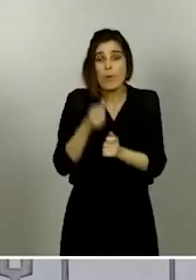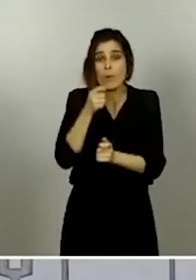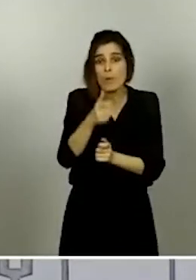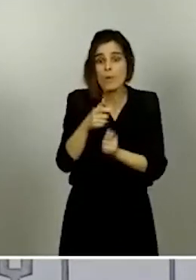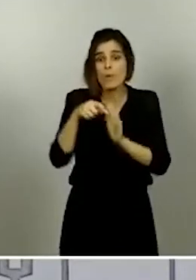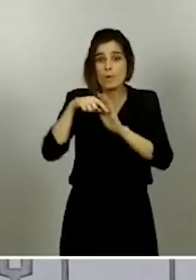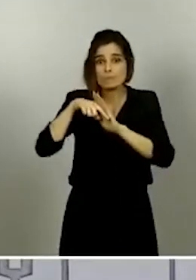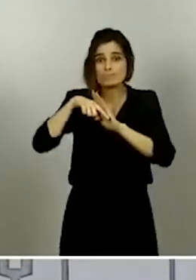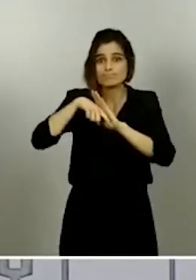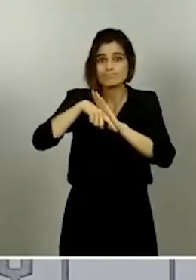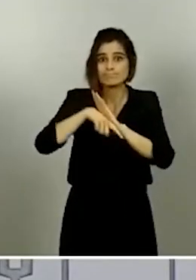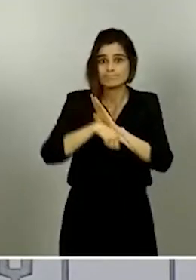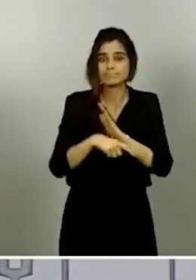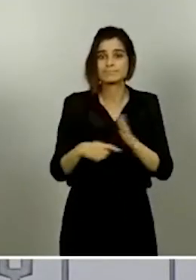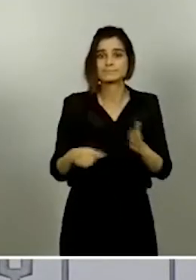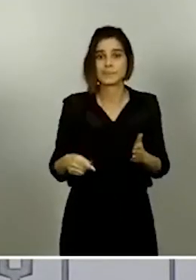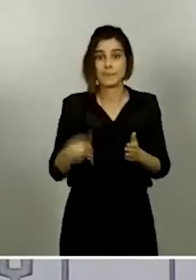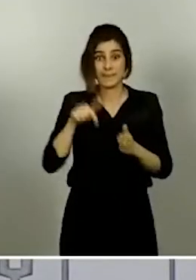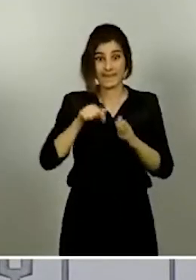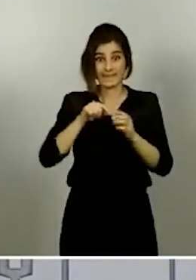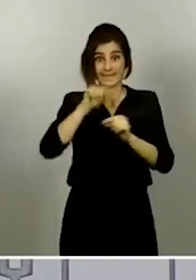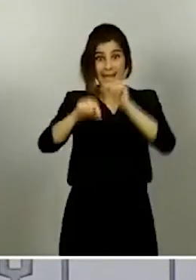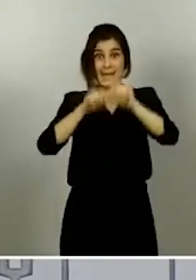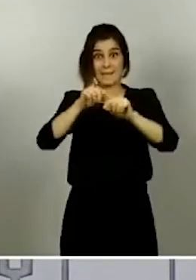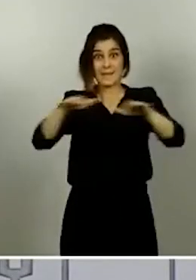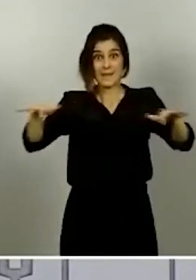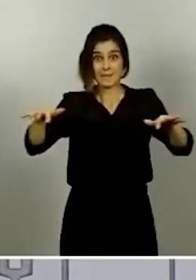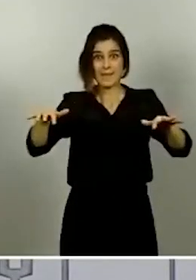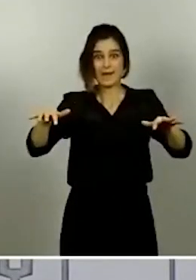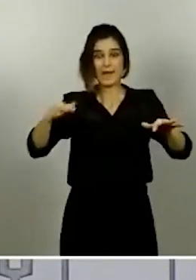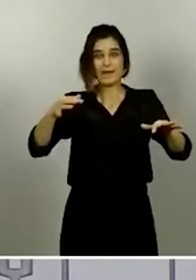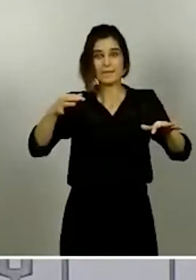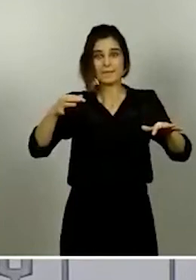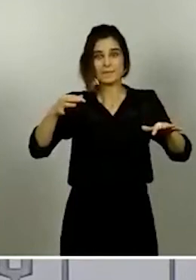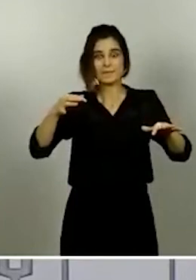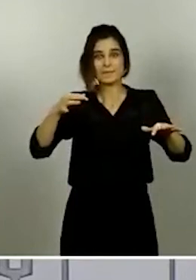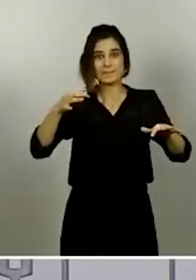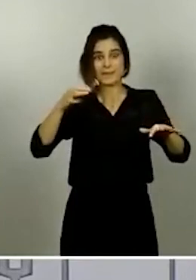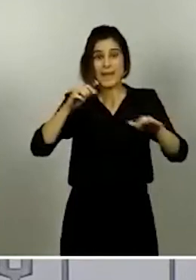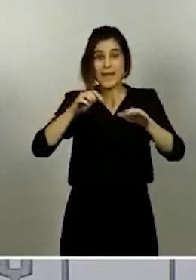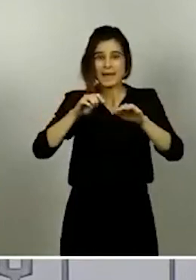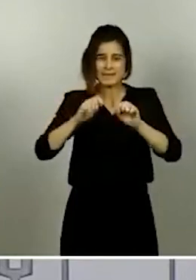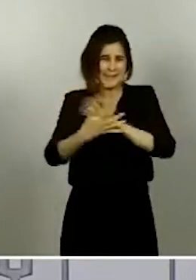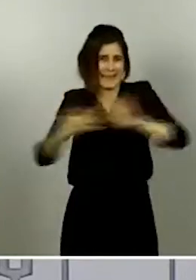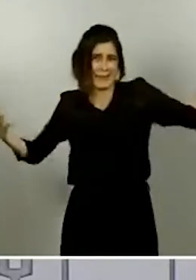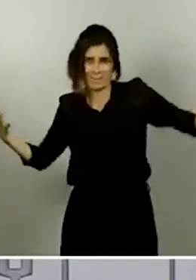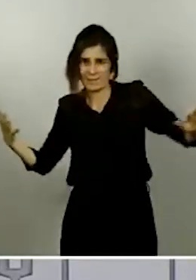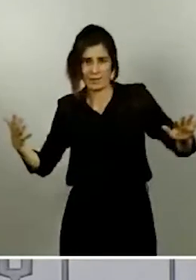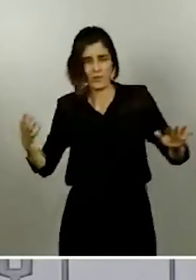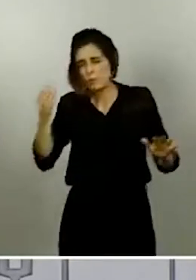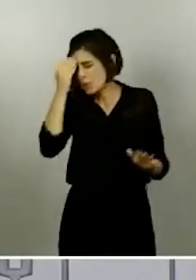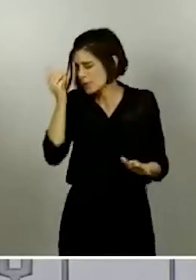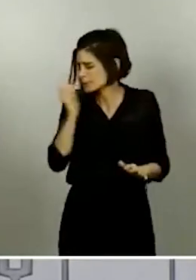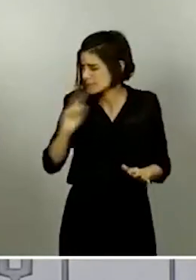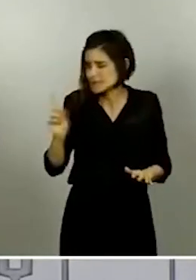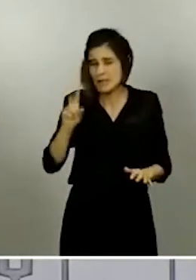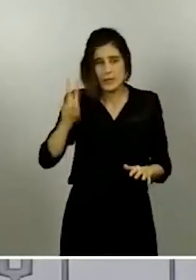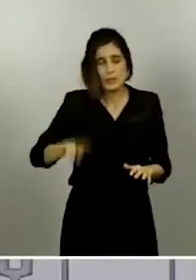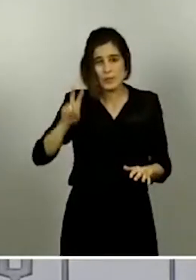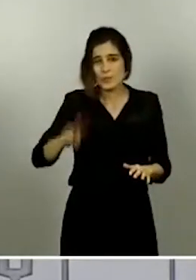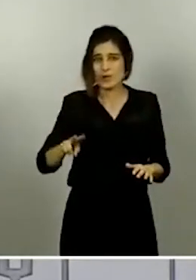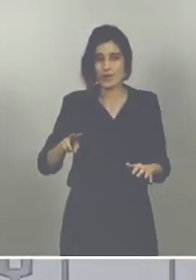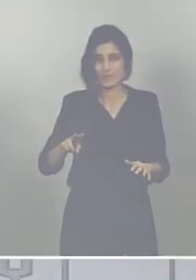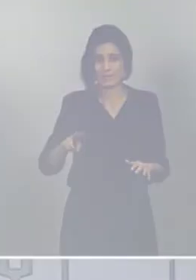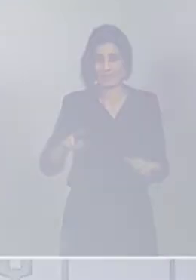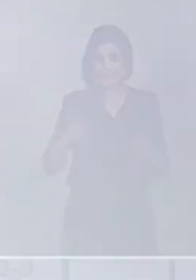epidemia en concreto está avanzando a una velocidad que nunca hubiéramos imaginado en cualquier otra área de la sanidad.